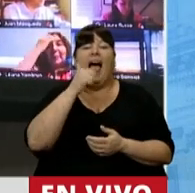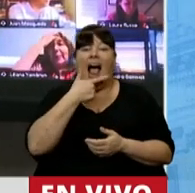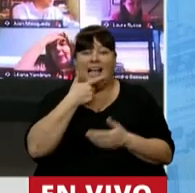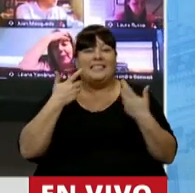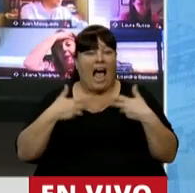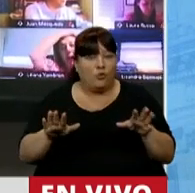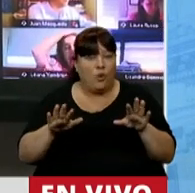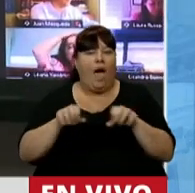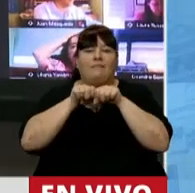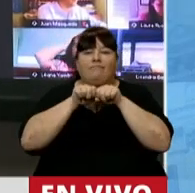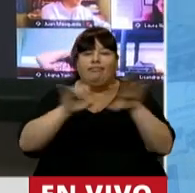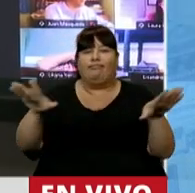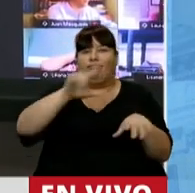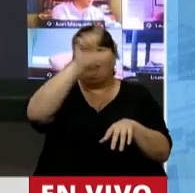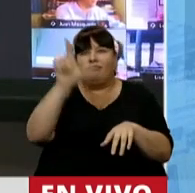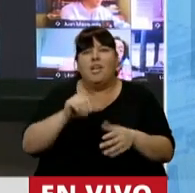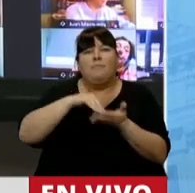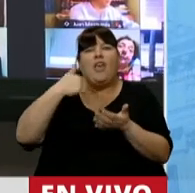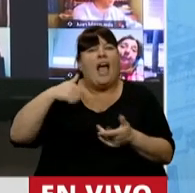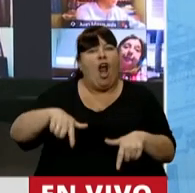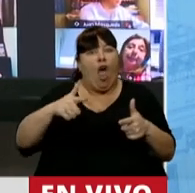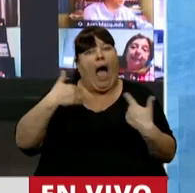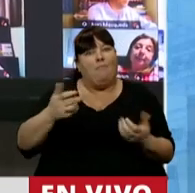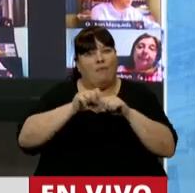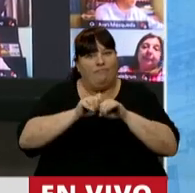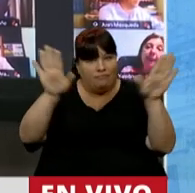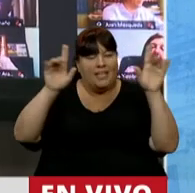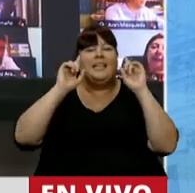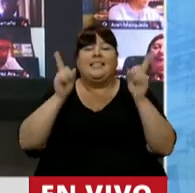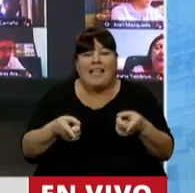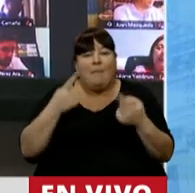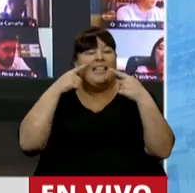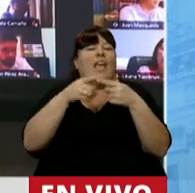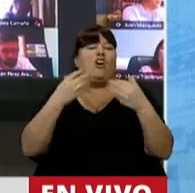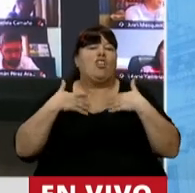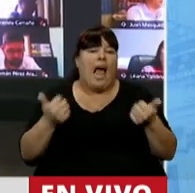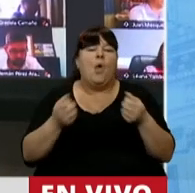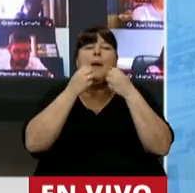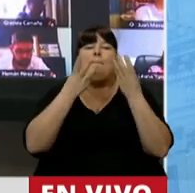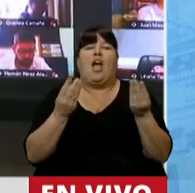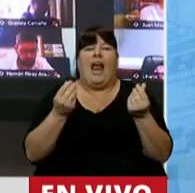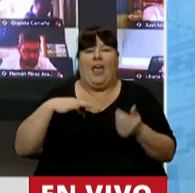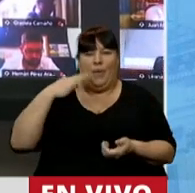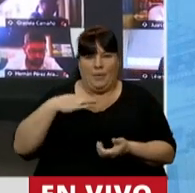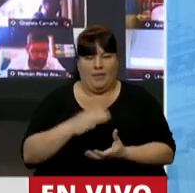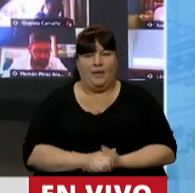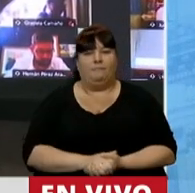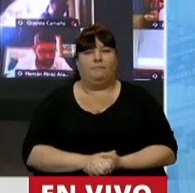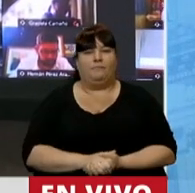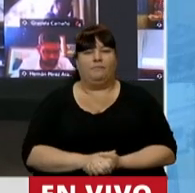natural llegue a millones de familias que hoy no lo tienen y eso también tiene que ver con la salud y con la mejora de las condiciones de vida.